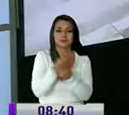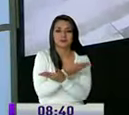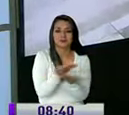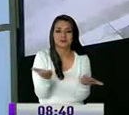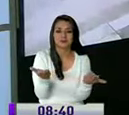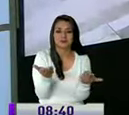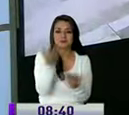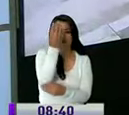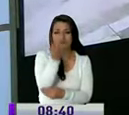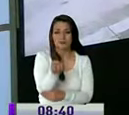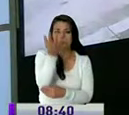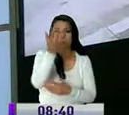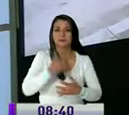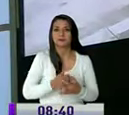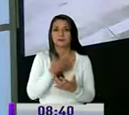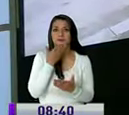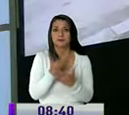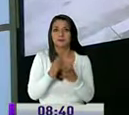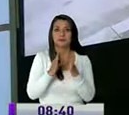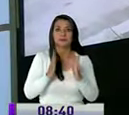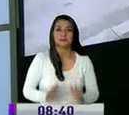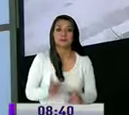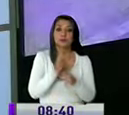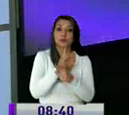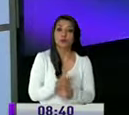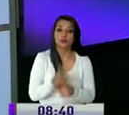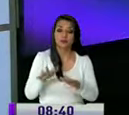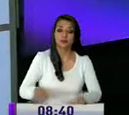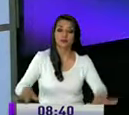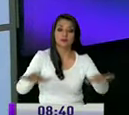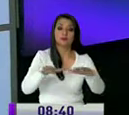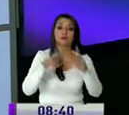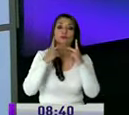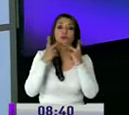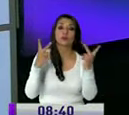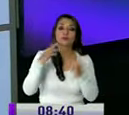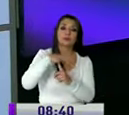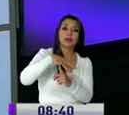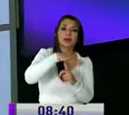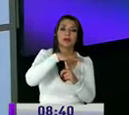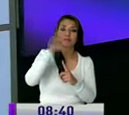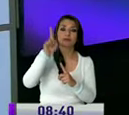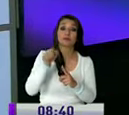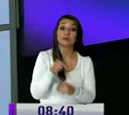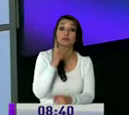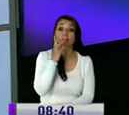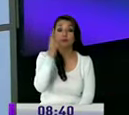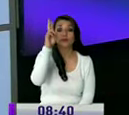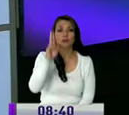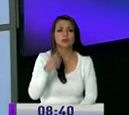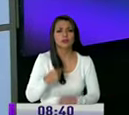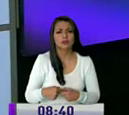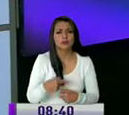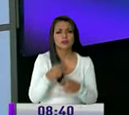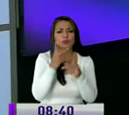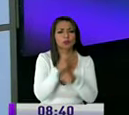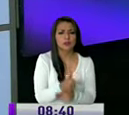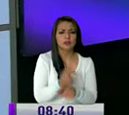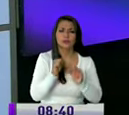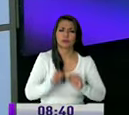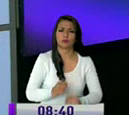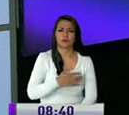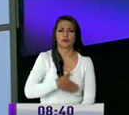a estudios con más buenos días gracias Adri a cuidar espacios lo que dicen las autoridades y ustedes que me ven en el sur de Quito cuiden sus espacios